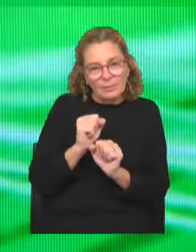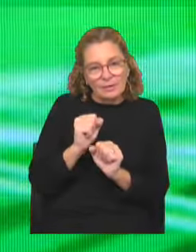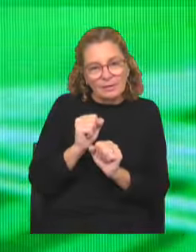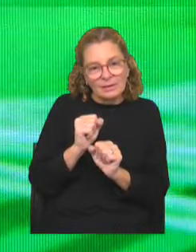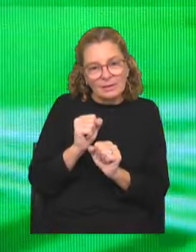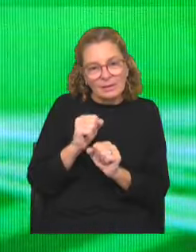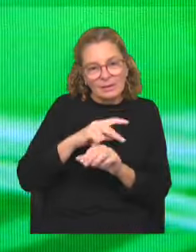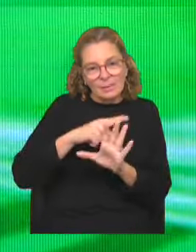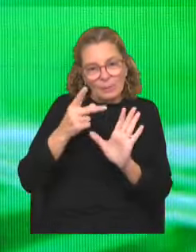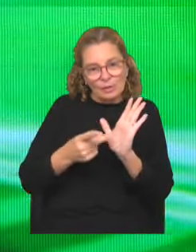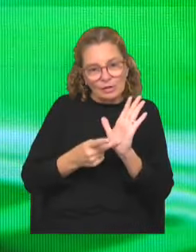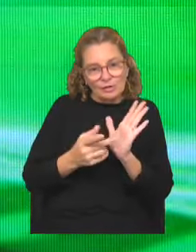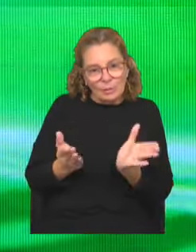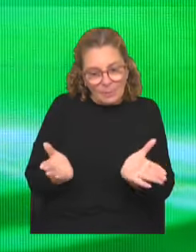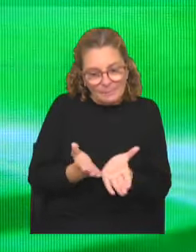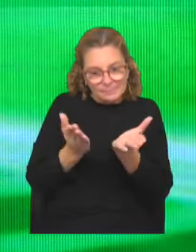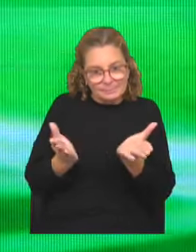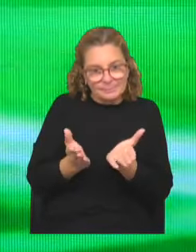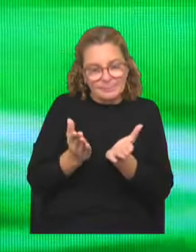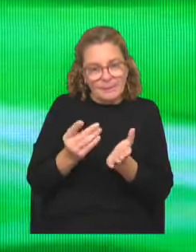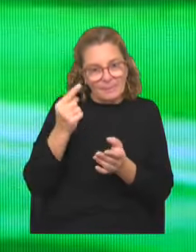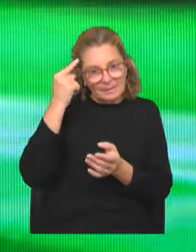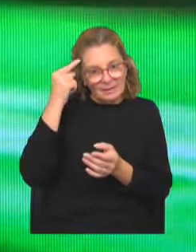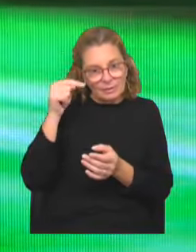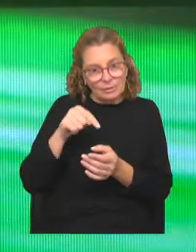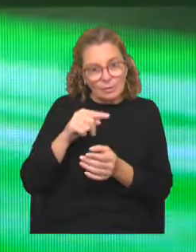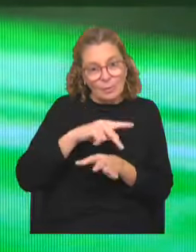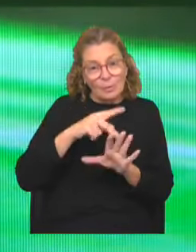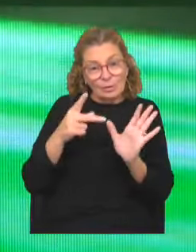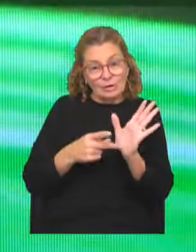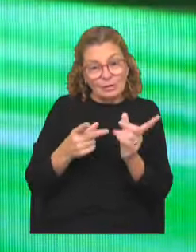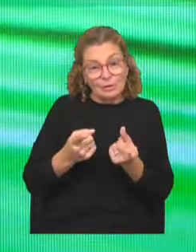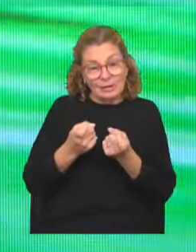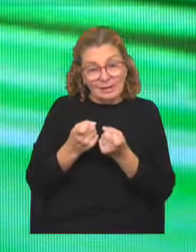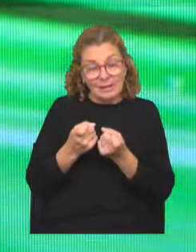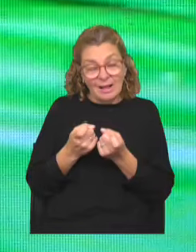atrás del proyecto, ¿no? Claro. Considerando esto de que era un proyecto necesario